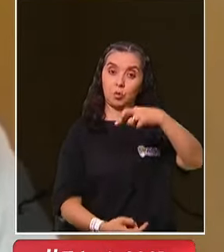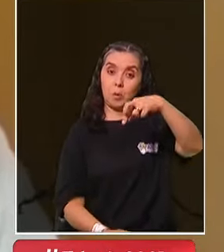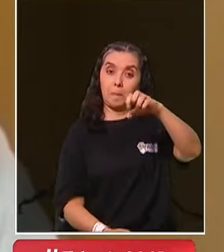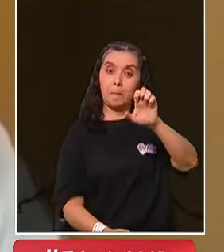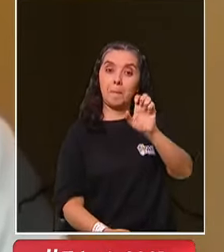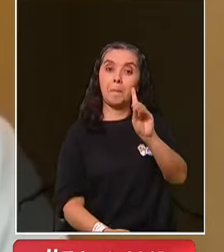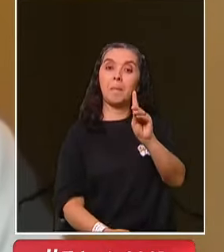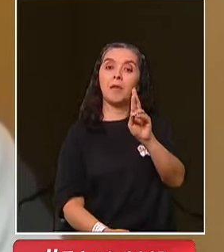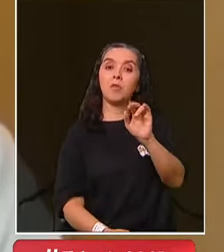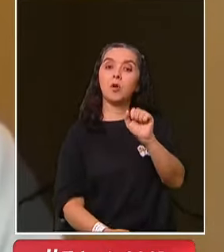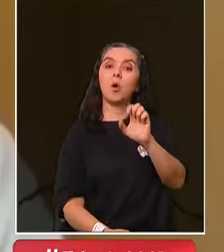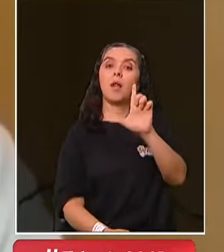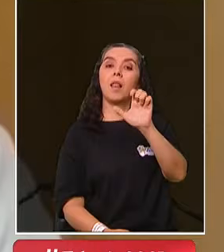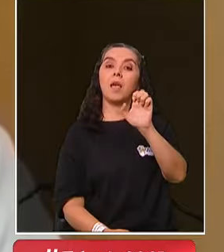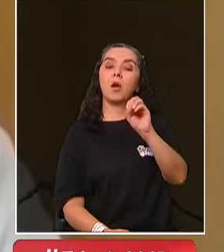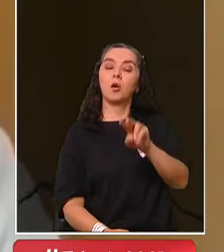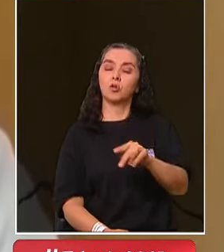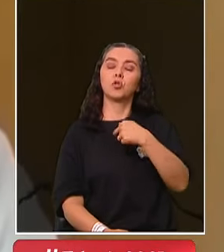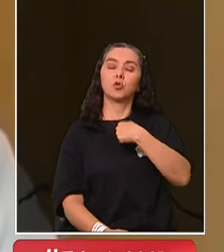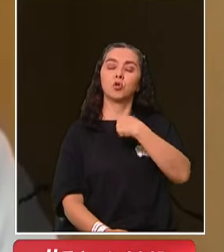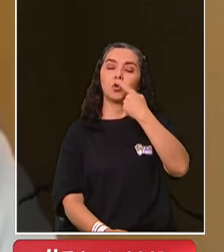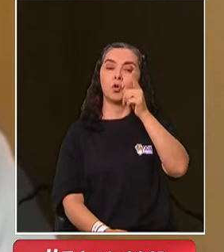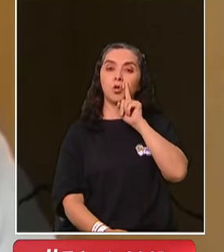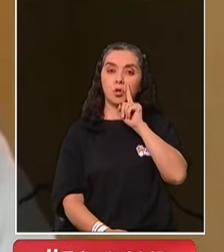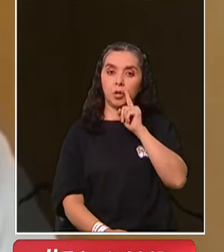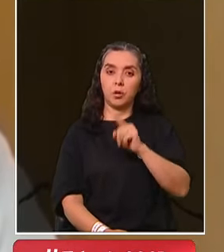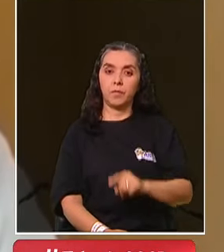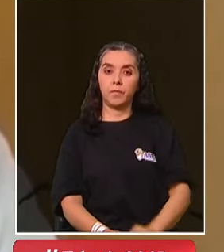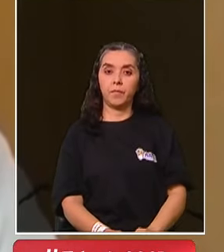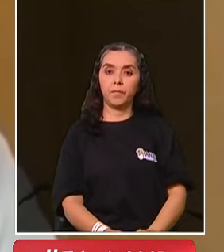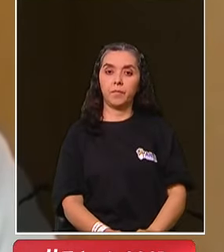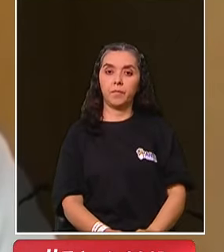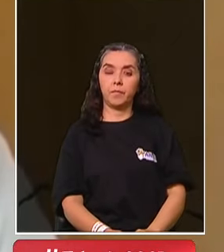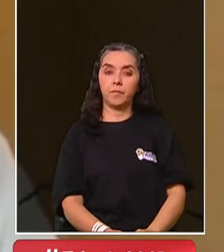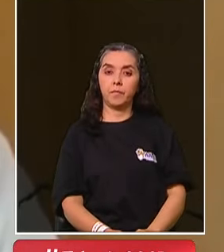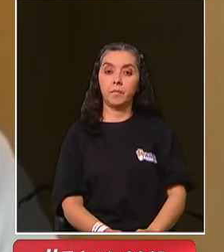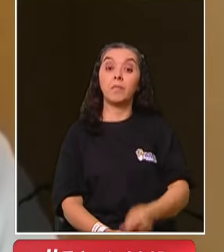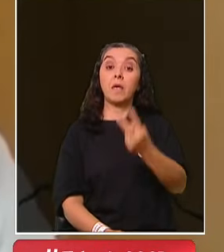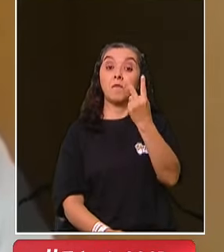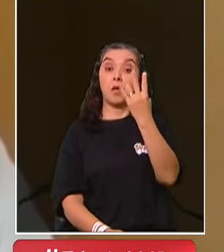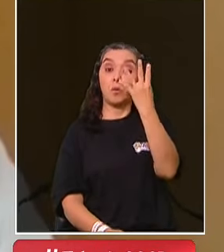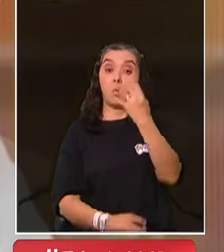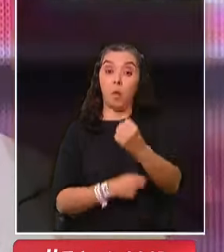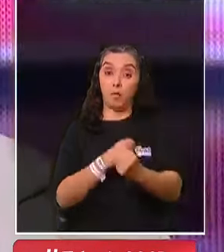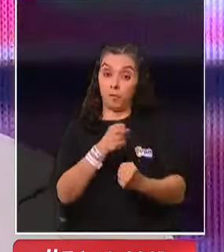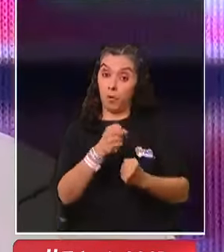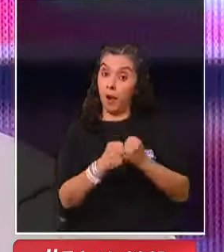López. Yo tengo 24 años.